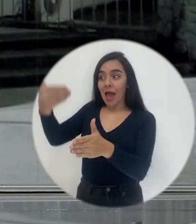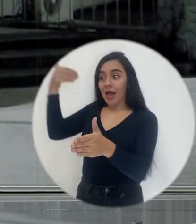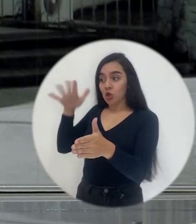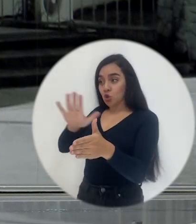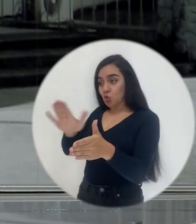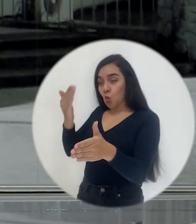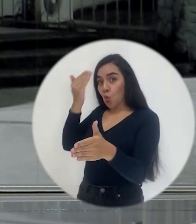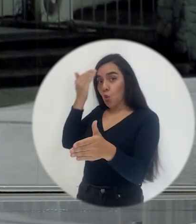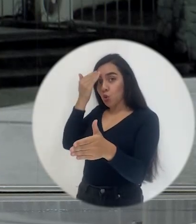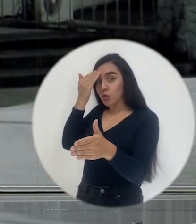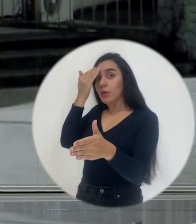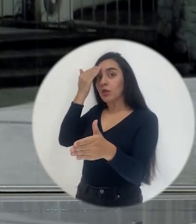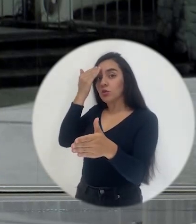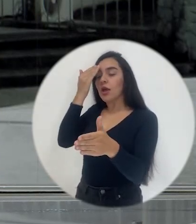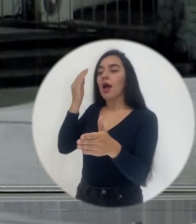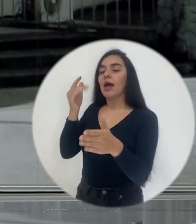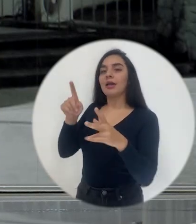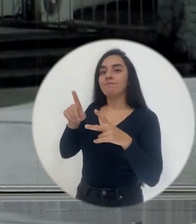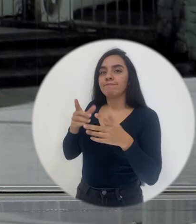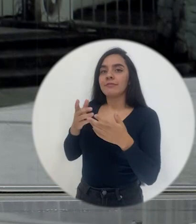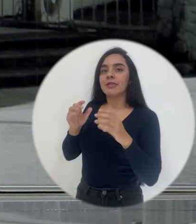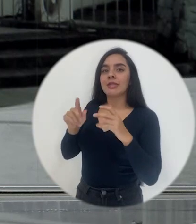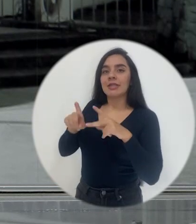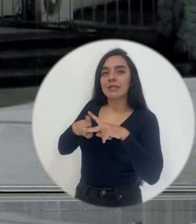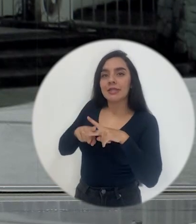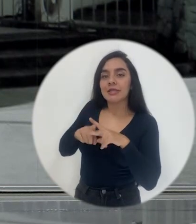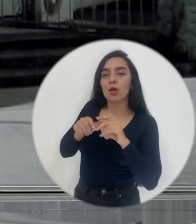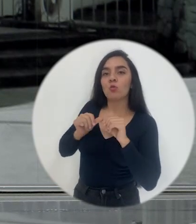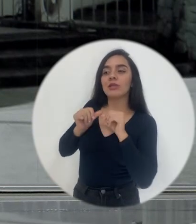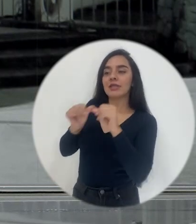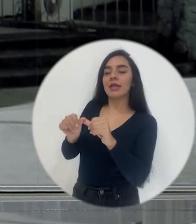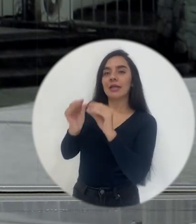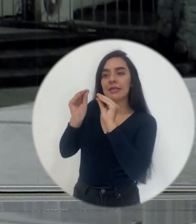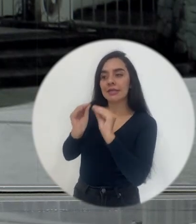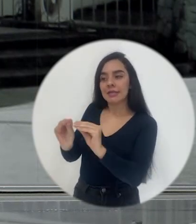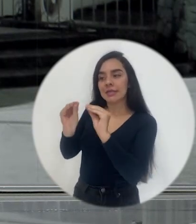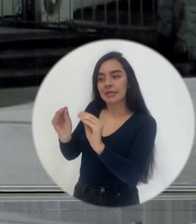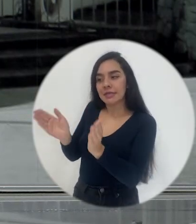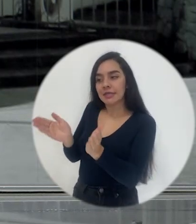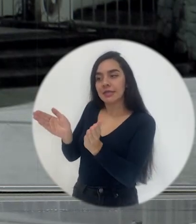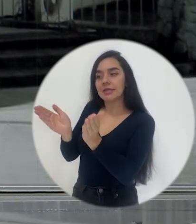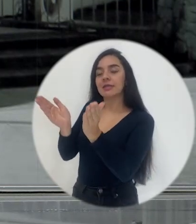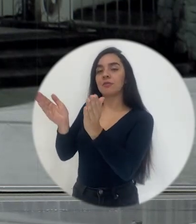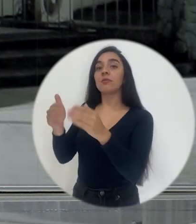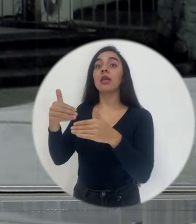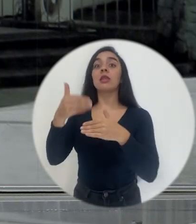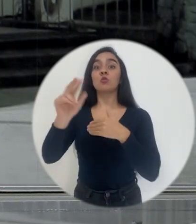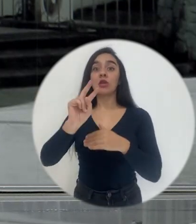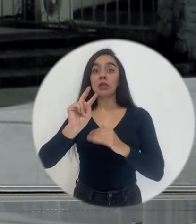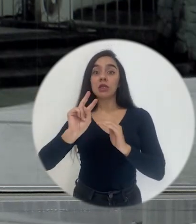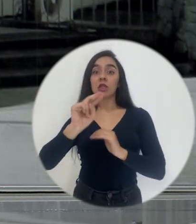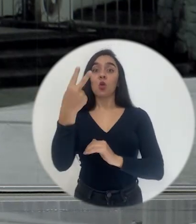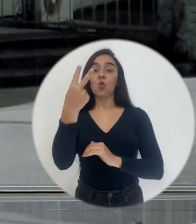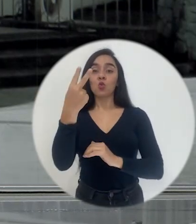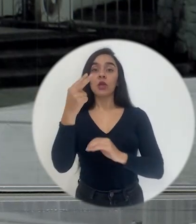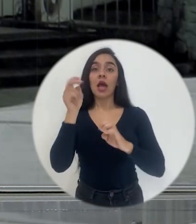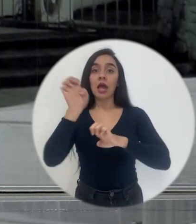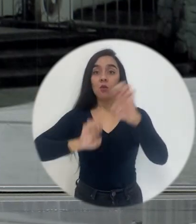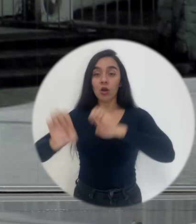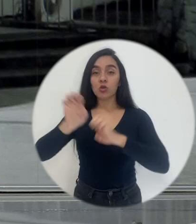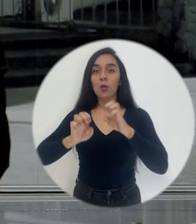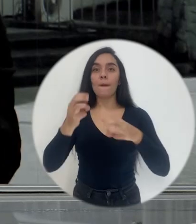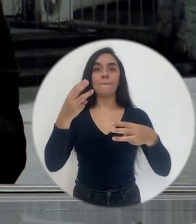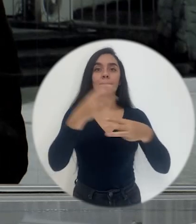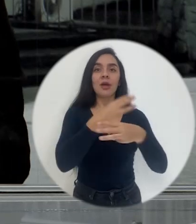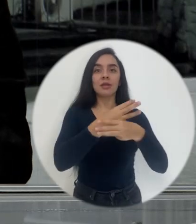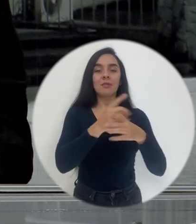aprendizajes base. Se hizo una segunda evaluación, subimos 12